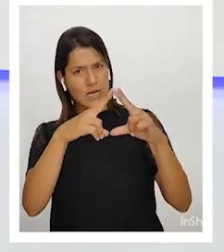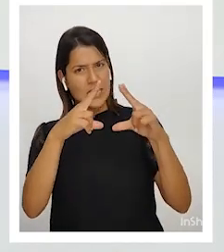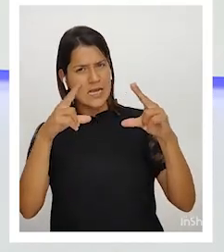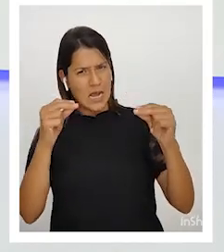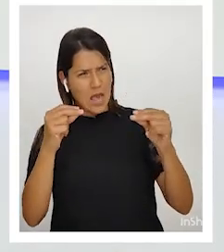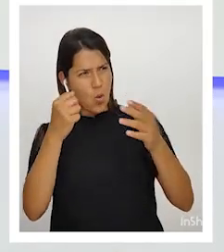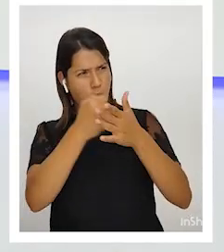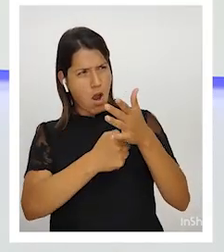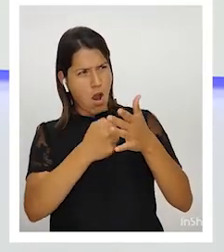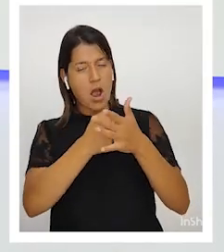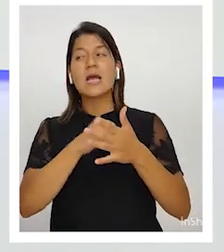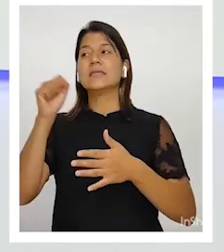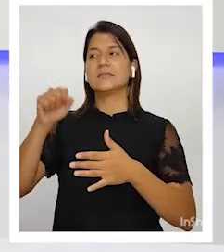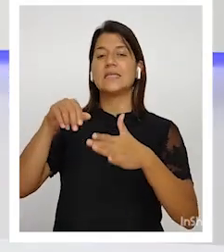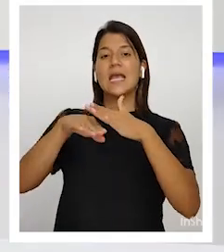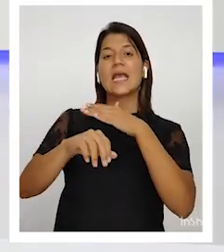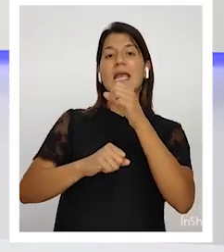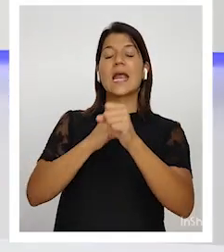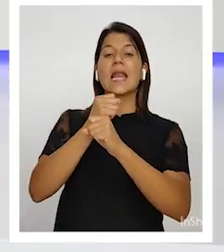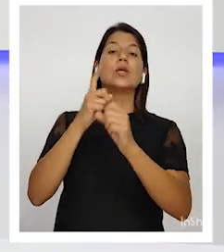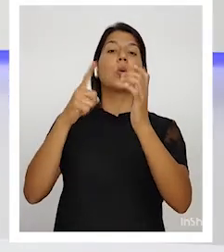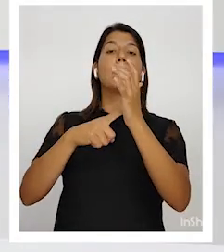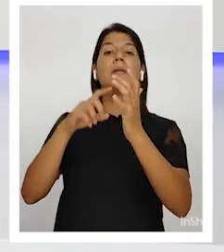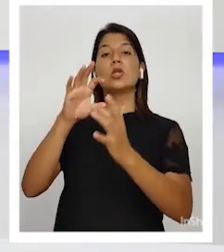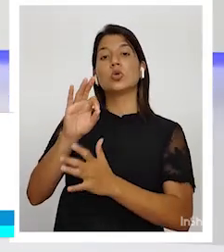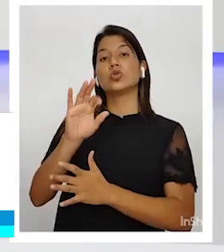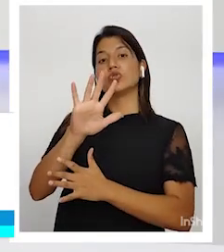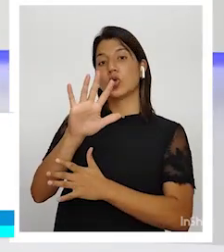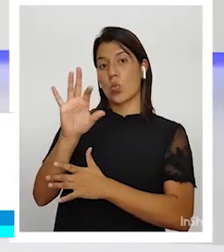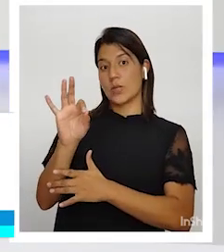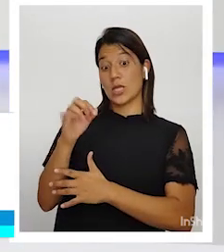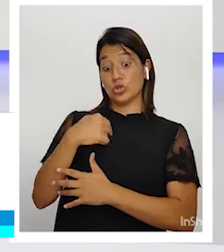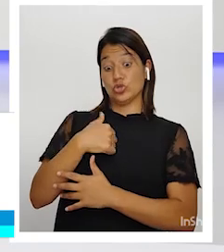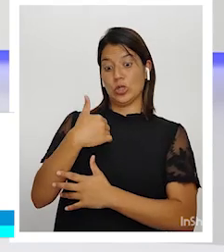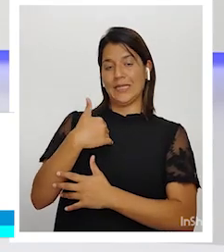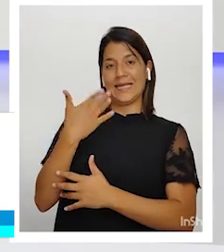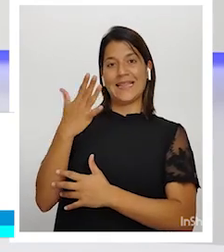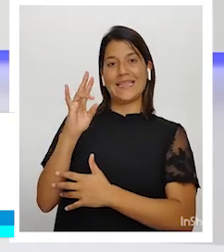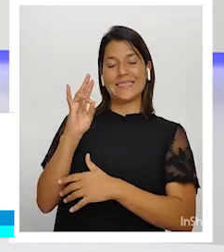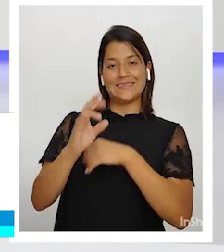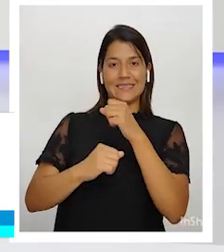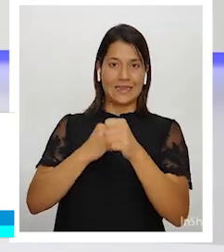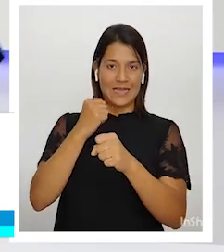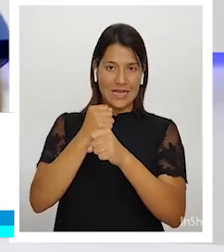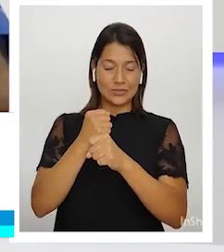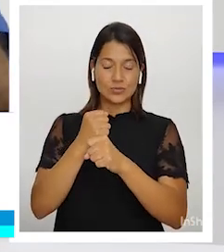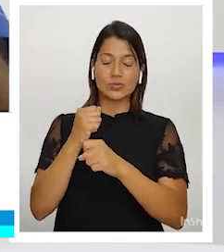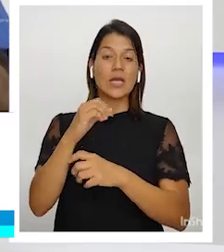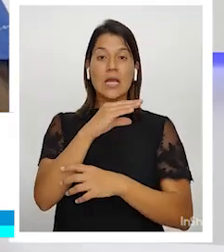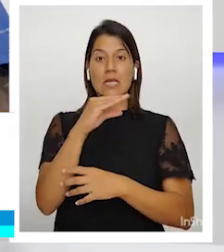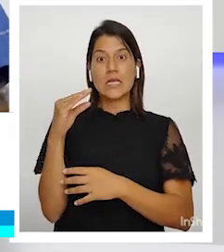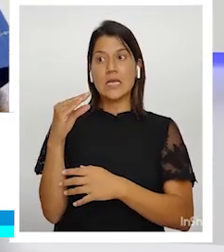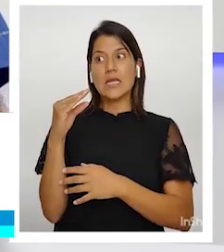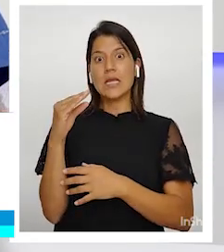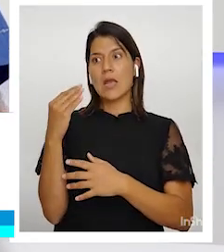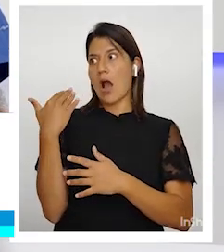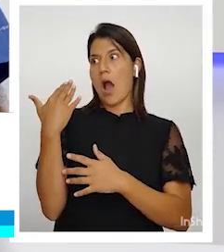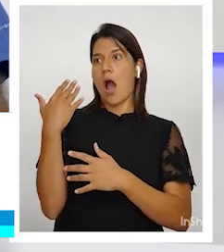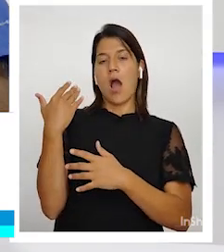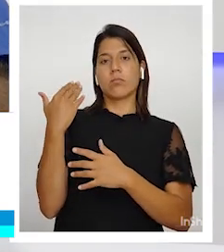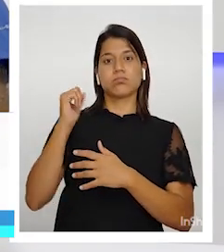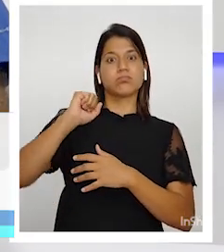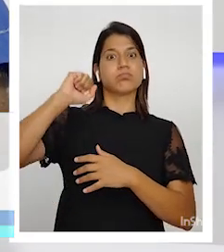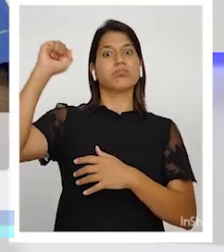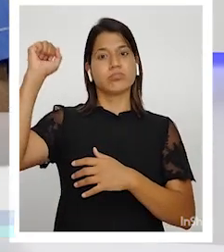peleando. Sí, en el año 59, teniendo 17 años, ¿verdad? Y acaba de triunfar la Revolución